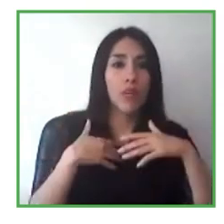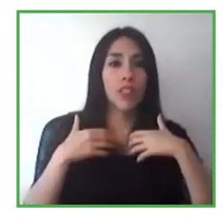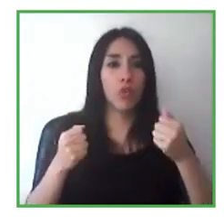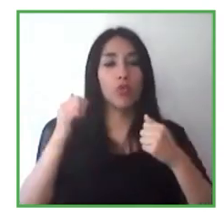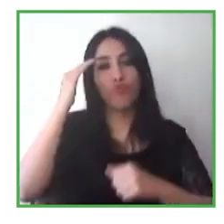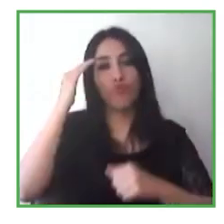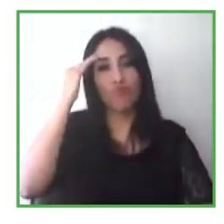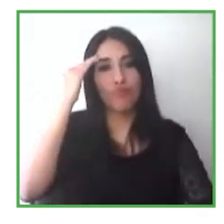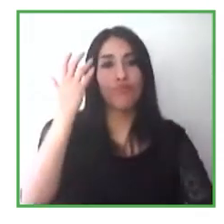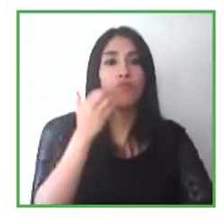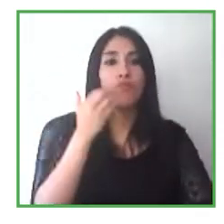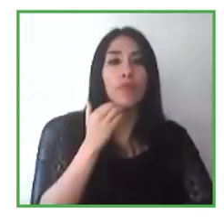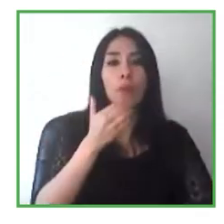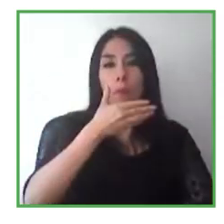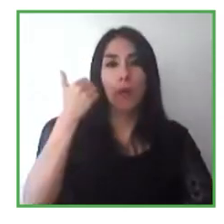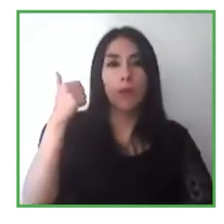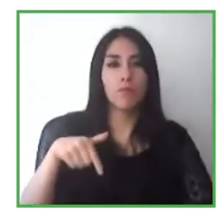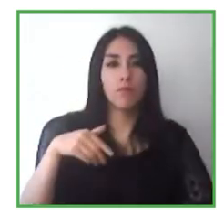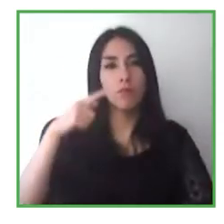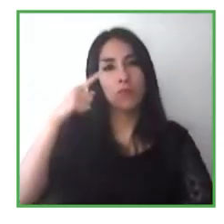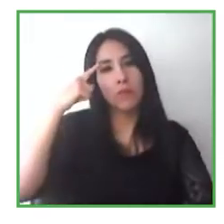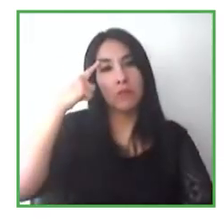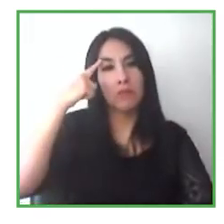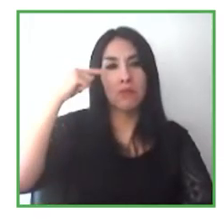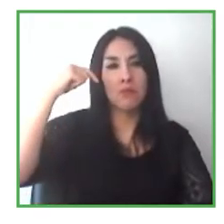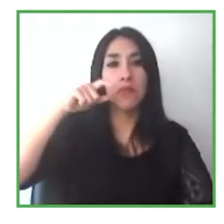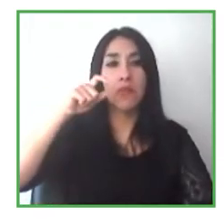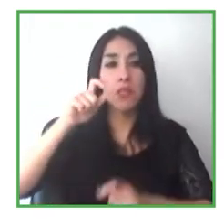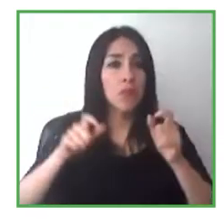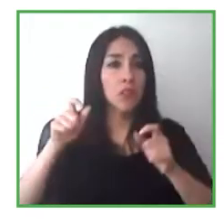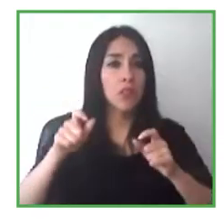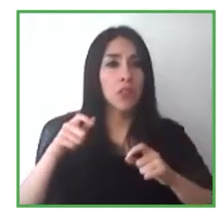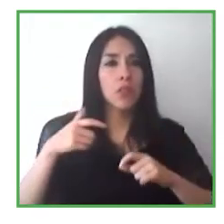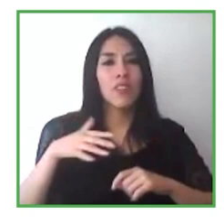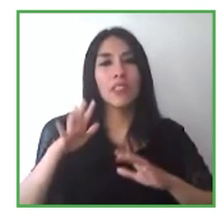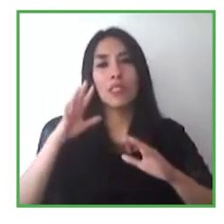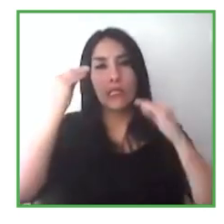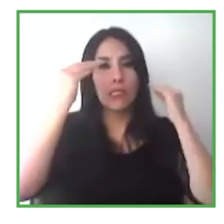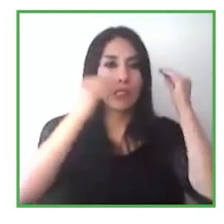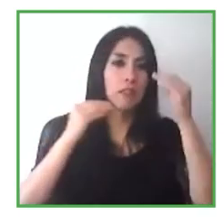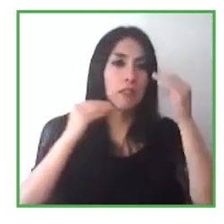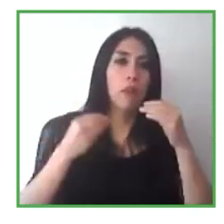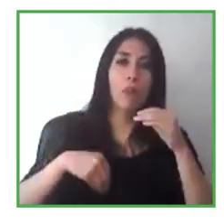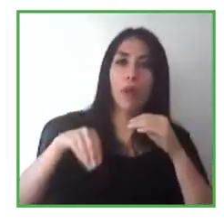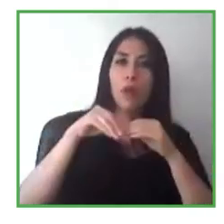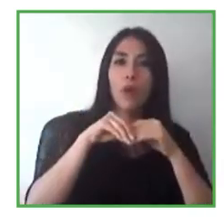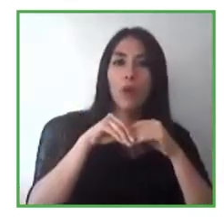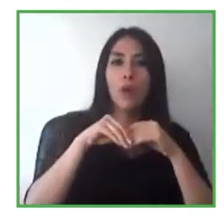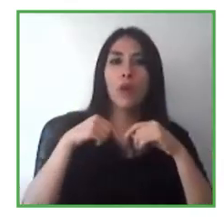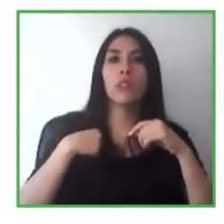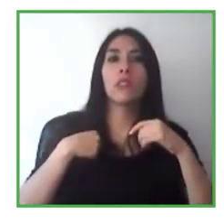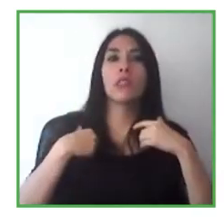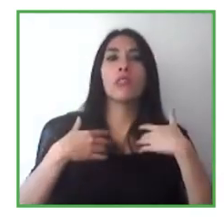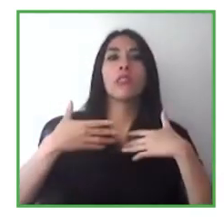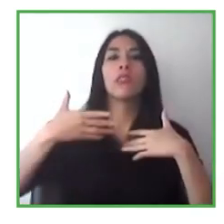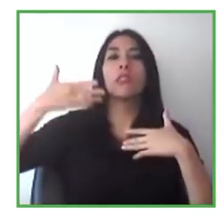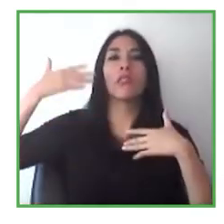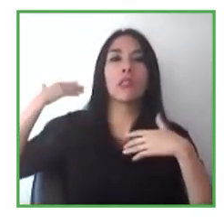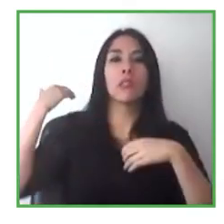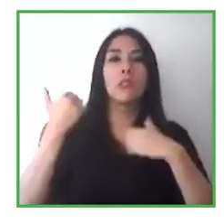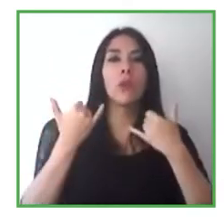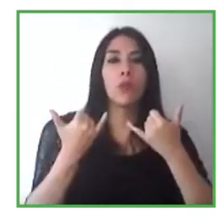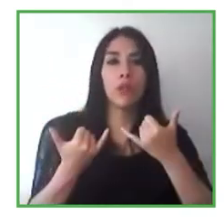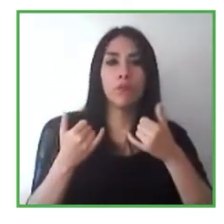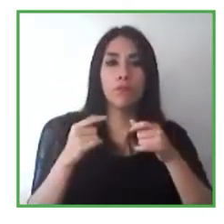preocupan mucho más debido a lo que han pasado, lo que ha tenido que pasar en el último año, entonces la noción de realmente tener, ayudar a los